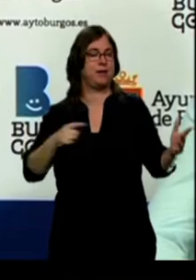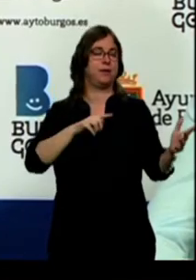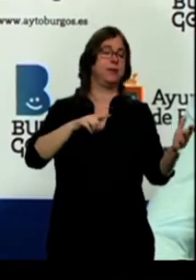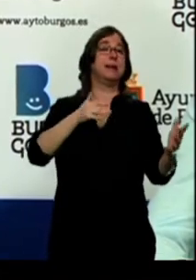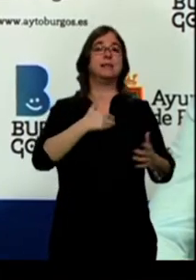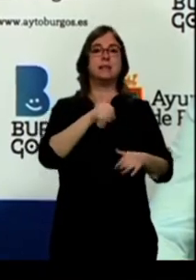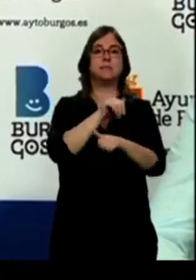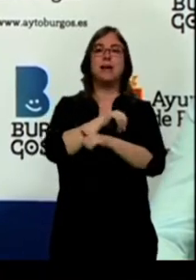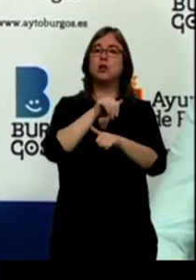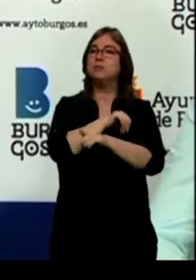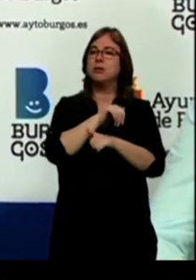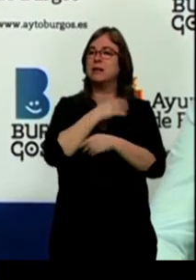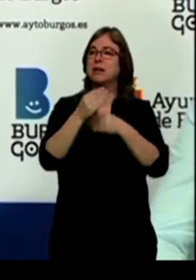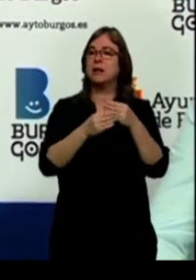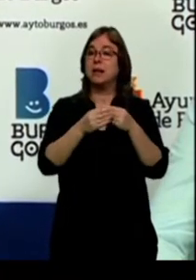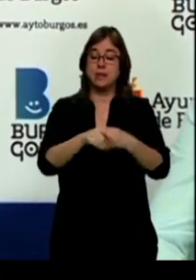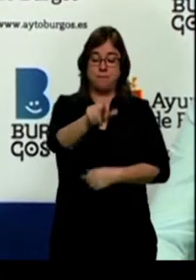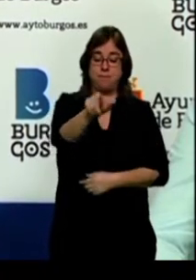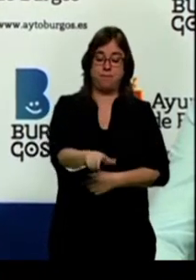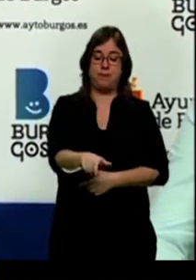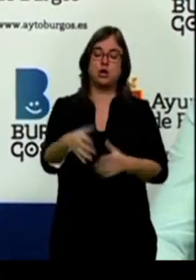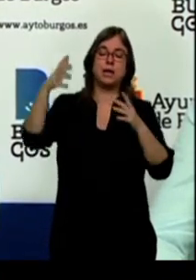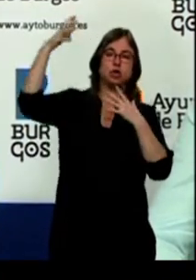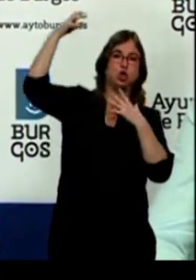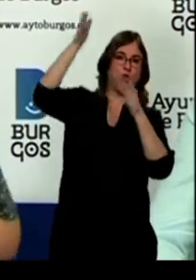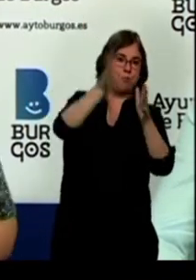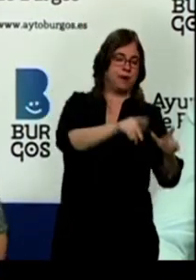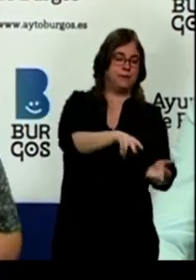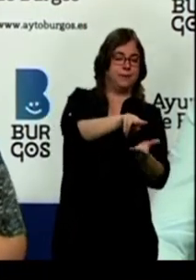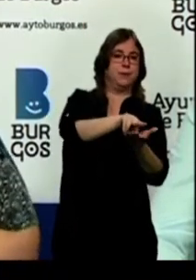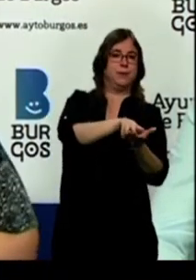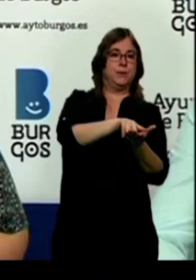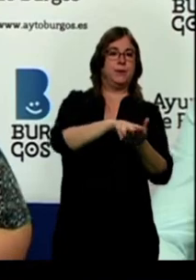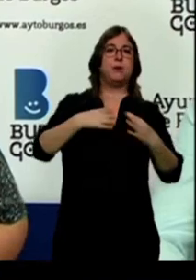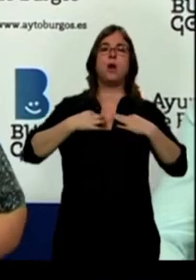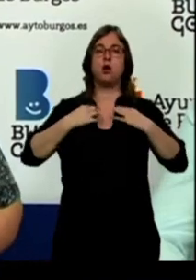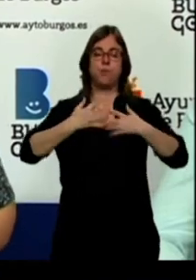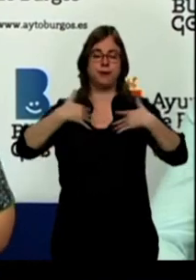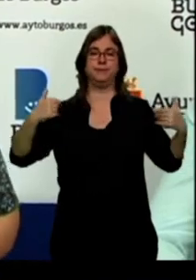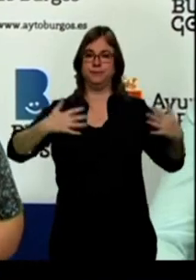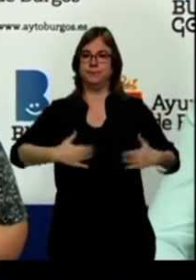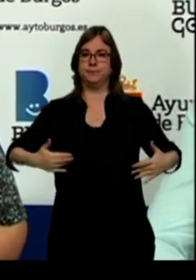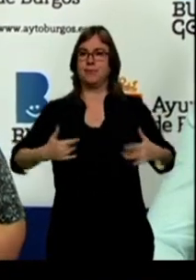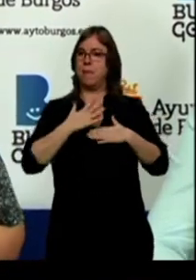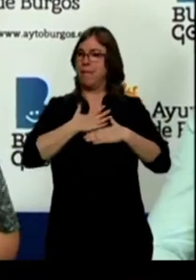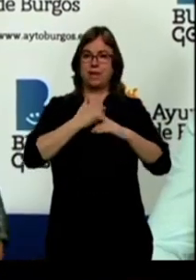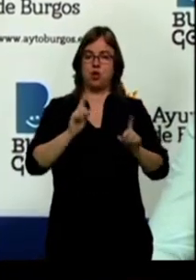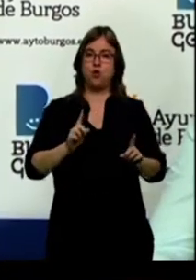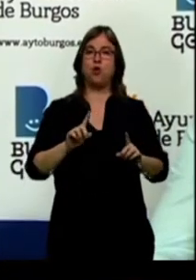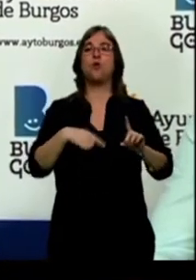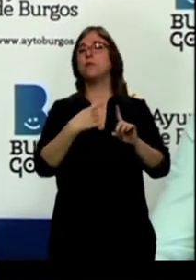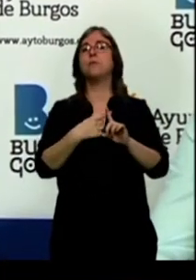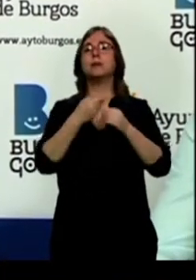colocar a la persona en la sombra, liberarla de ropa que le pueda ajustar, elevar la cabeza y